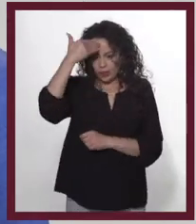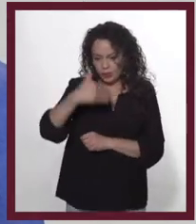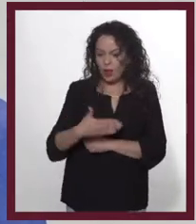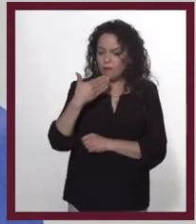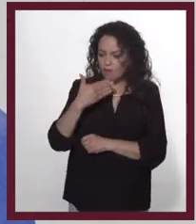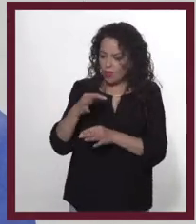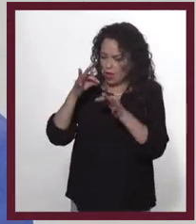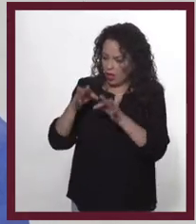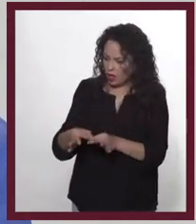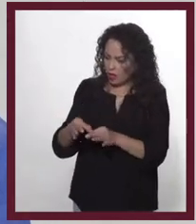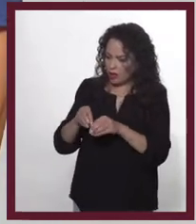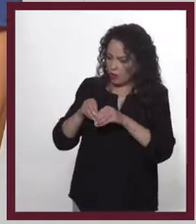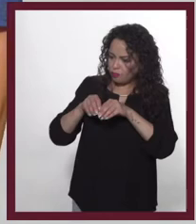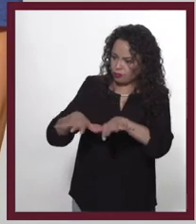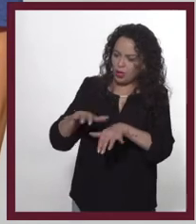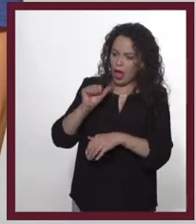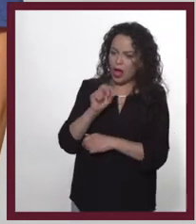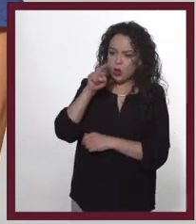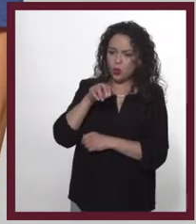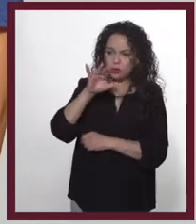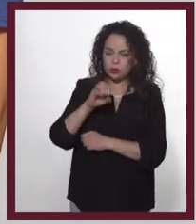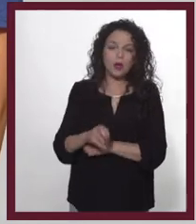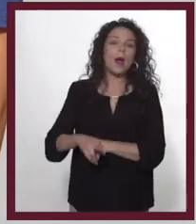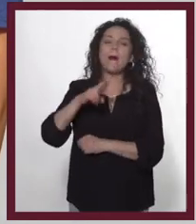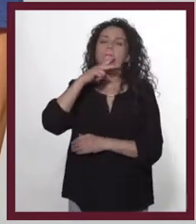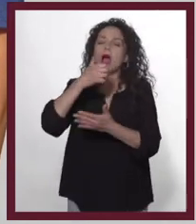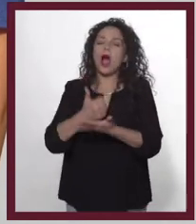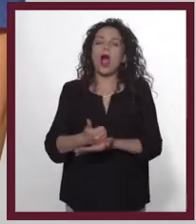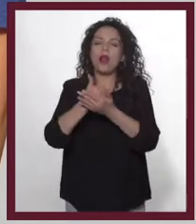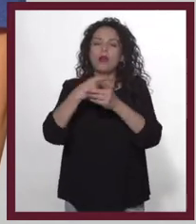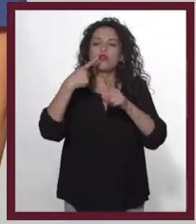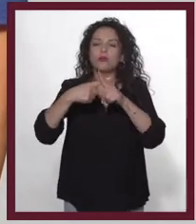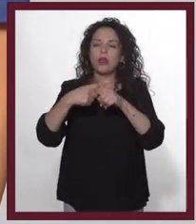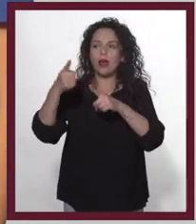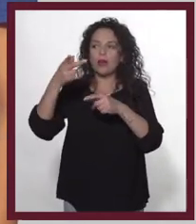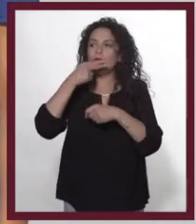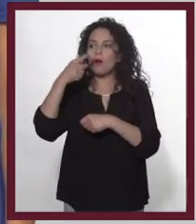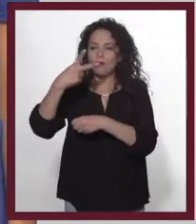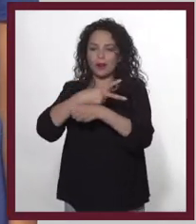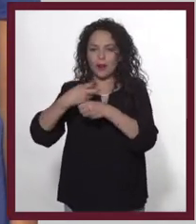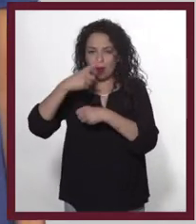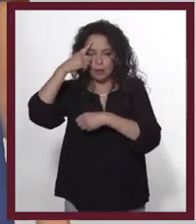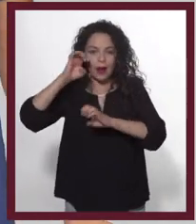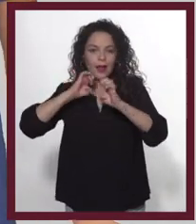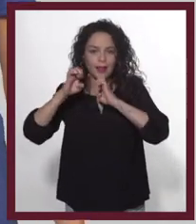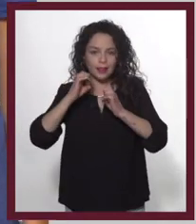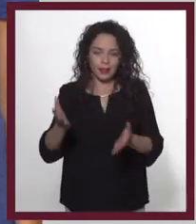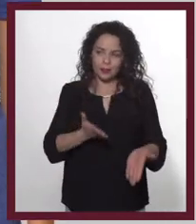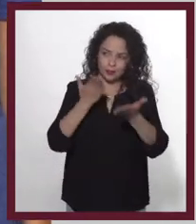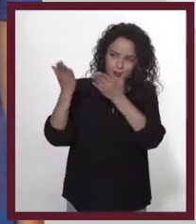entonces? ¿Por qué no nos vamos con nuestro invitado del día de hoy para que nos ayude con este problema?